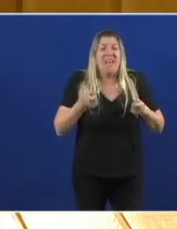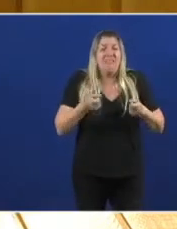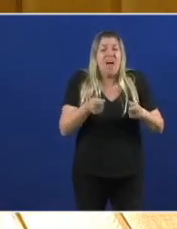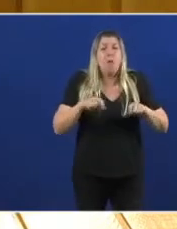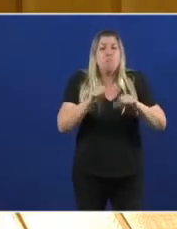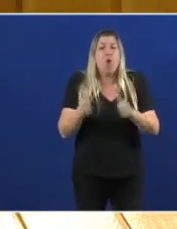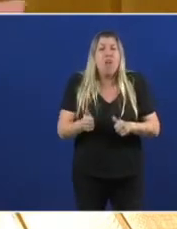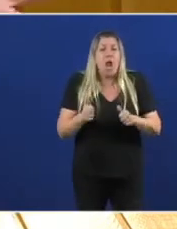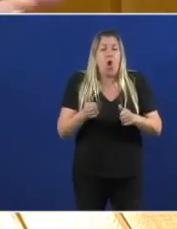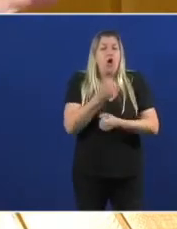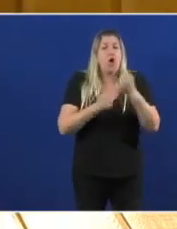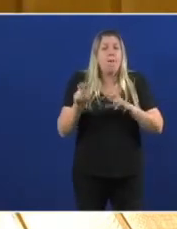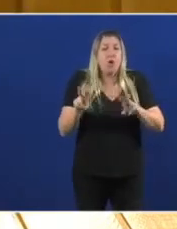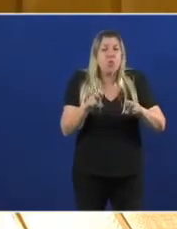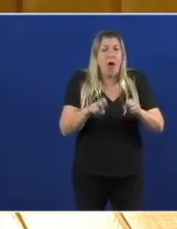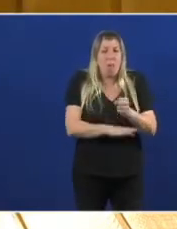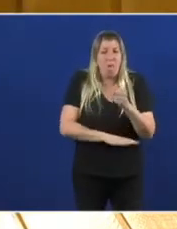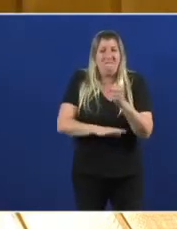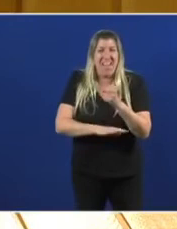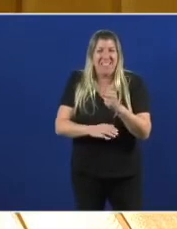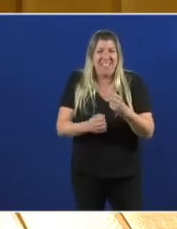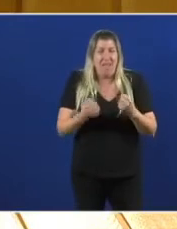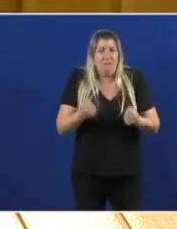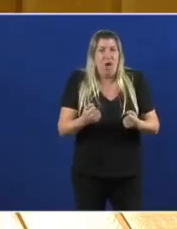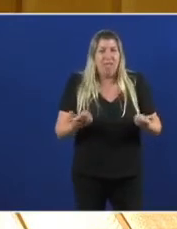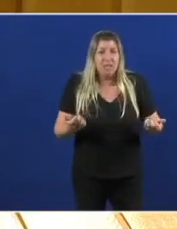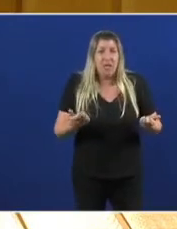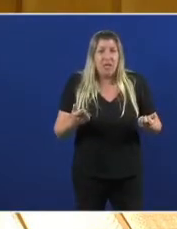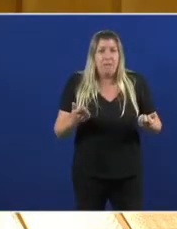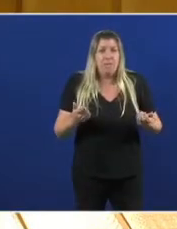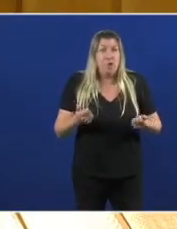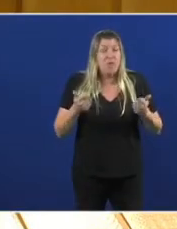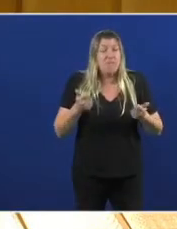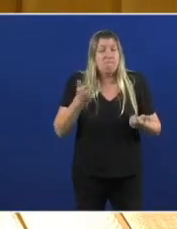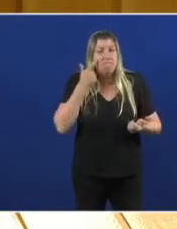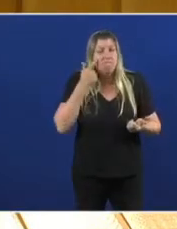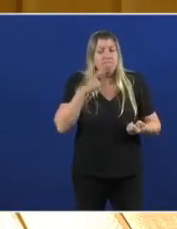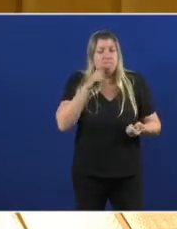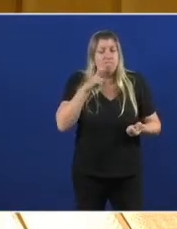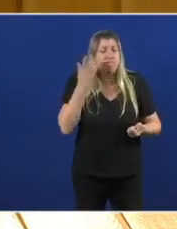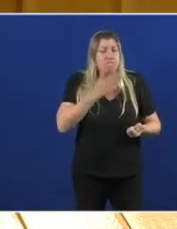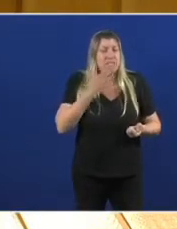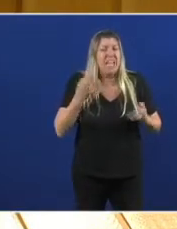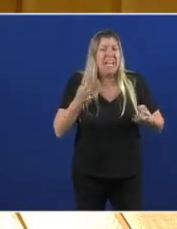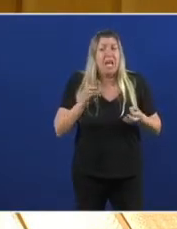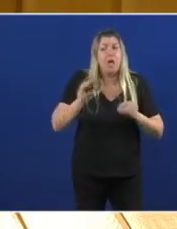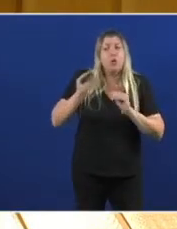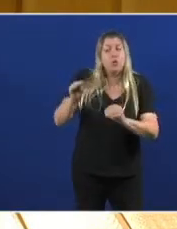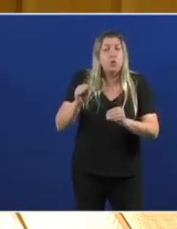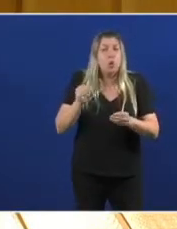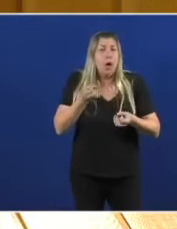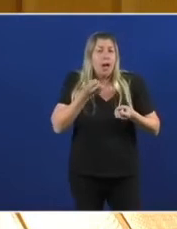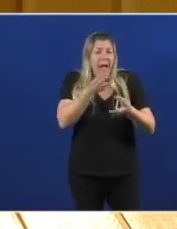Económico E resulta Muy revelador Que lle oculte O Parlamento E o consunto Da Sociedade Galega A que empresas